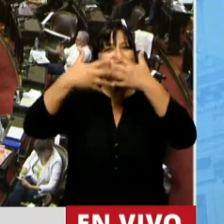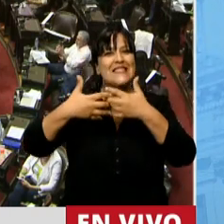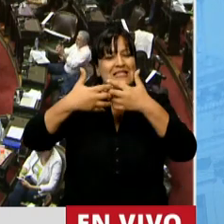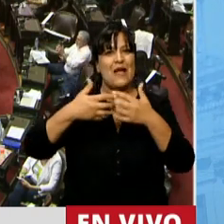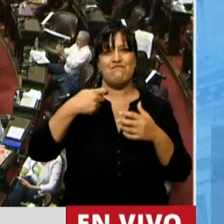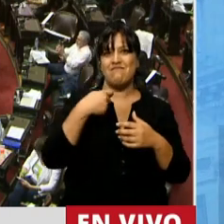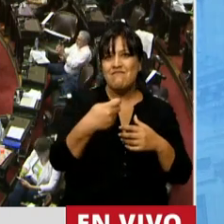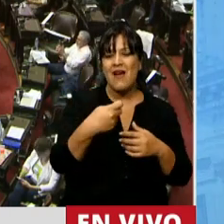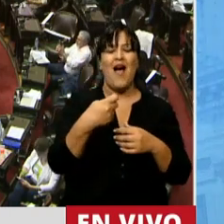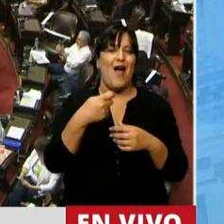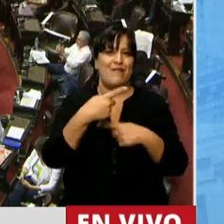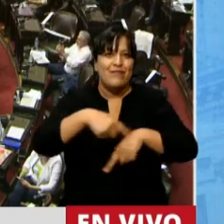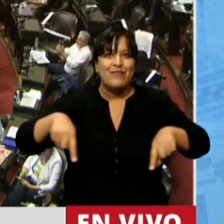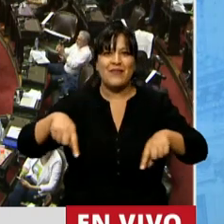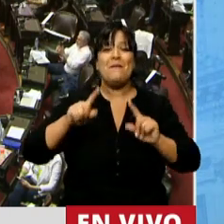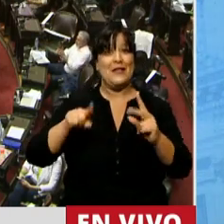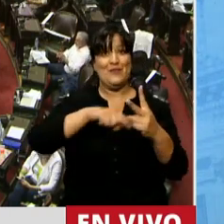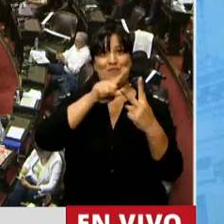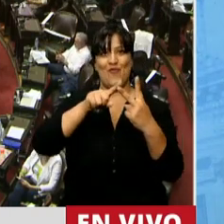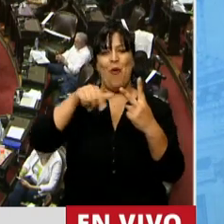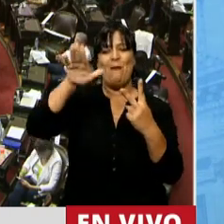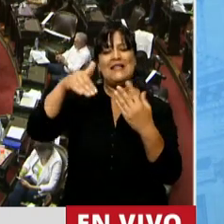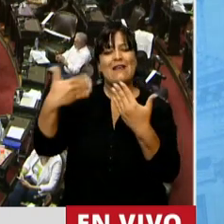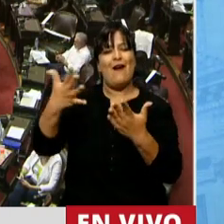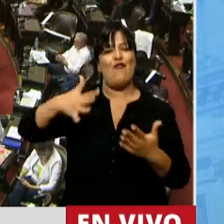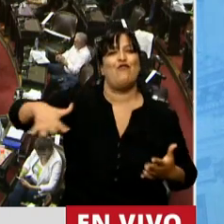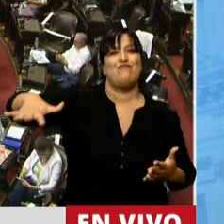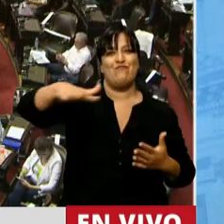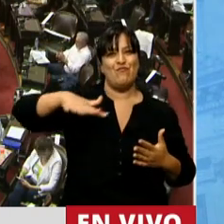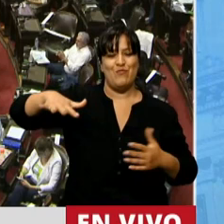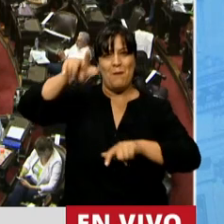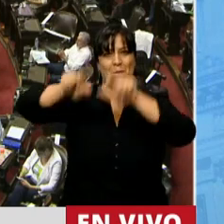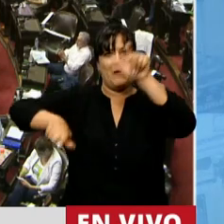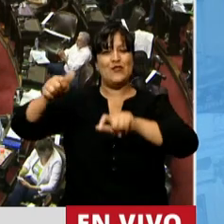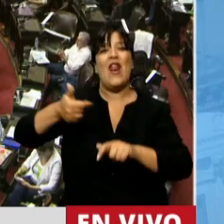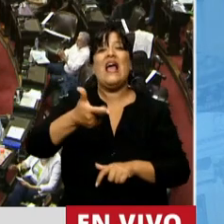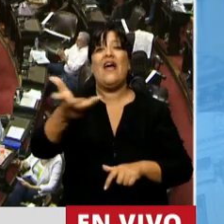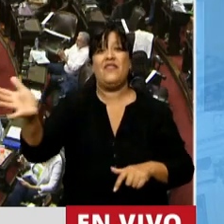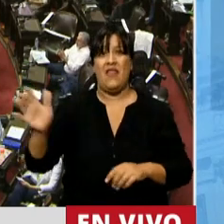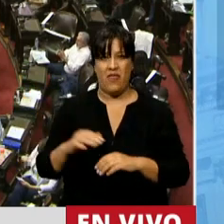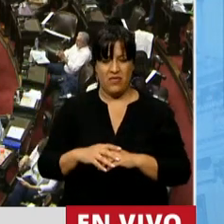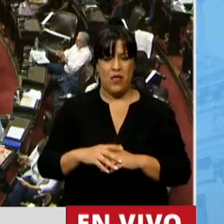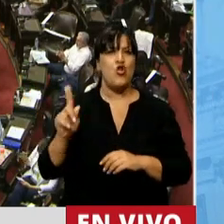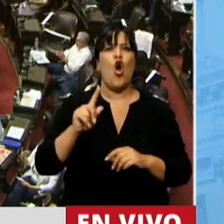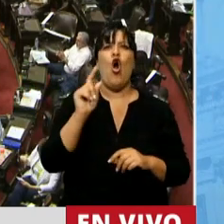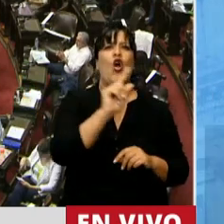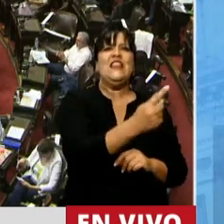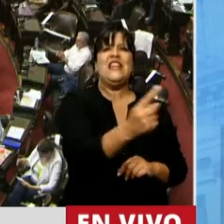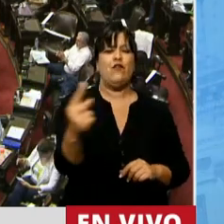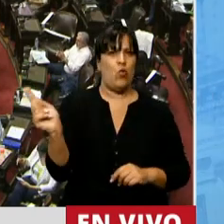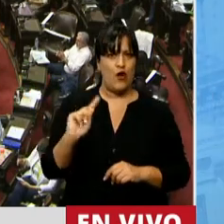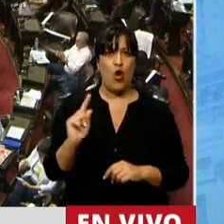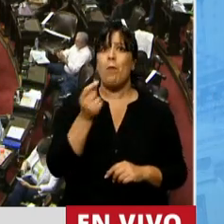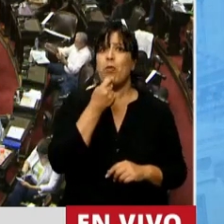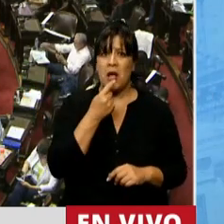previsional y de seguridad social puesto con esta segunda lógica, porque cuántos de quienes hoy se oponen a esta ley